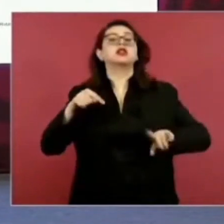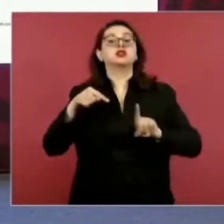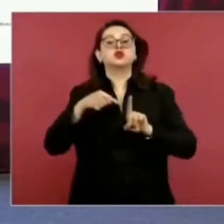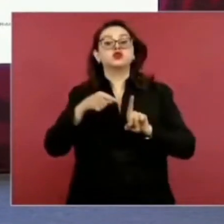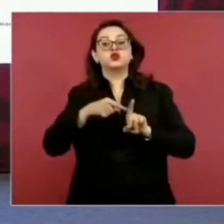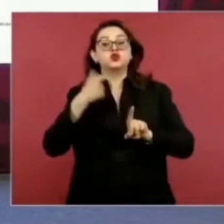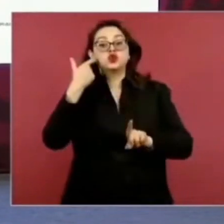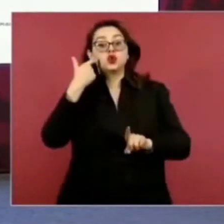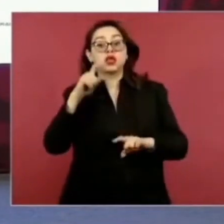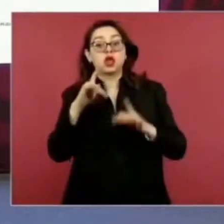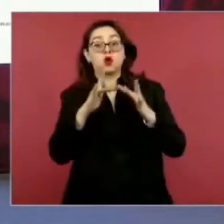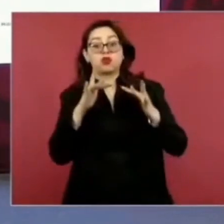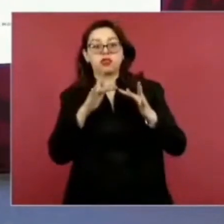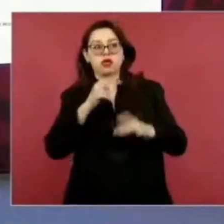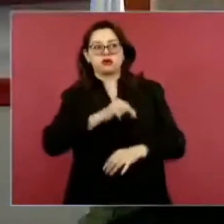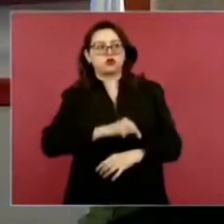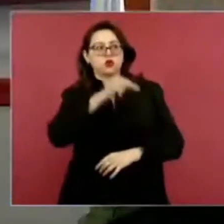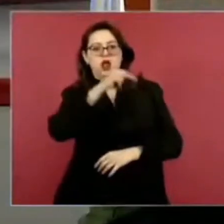Porfirio Díaz